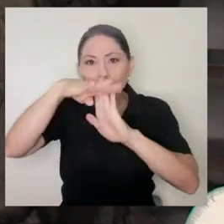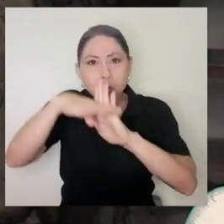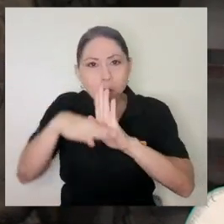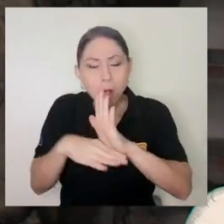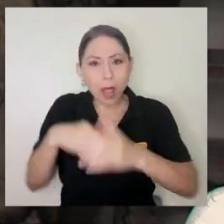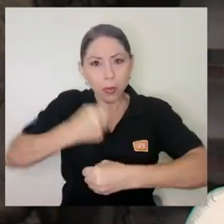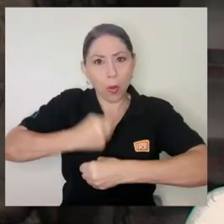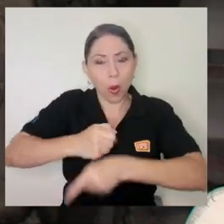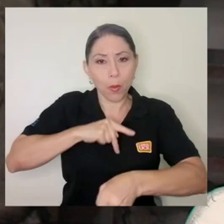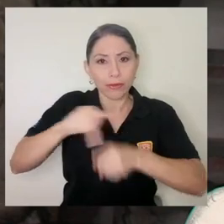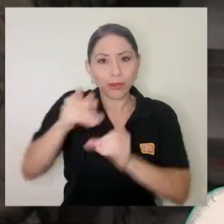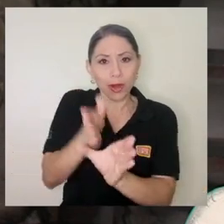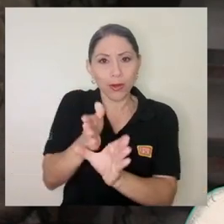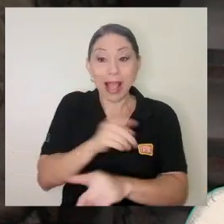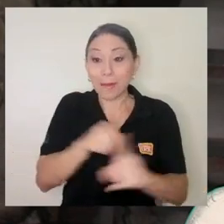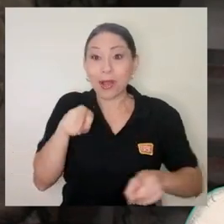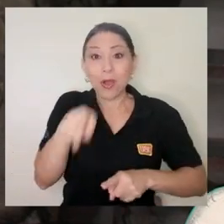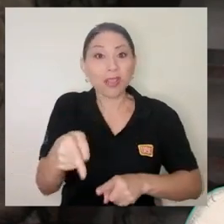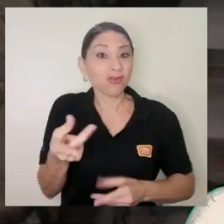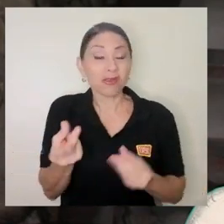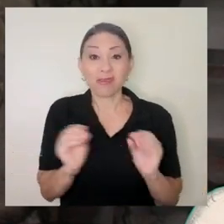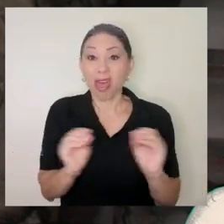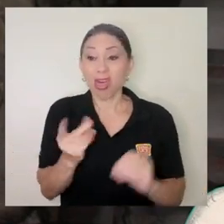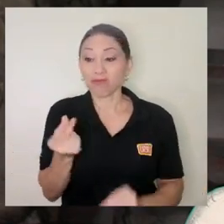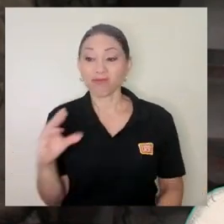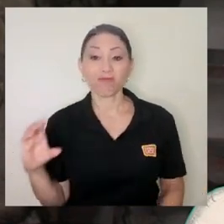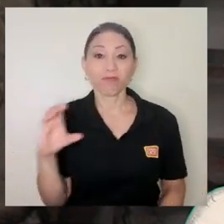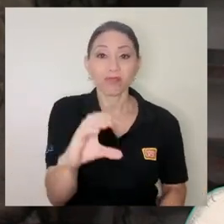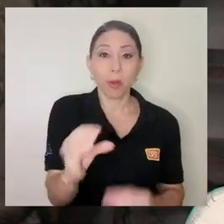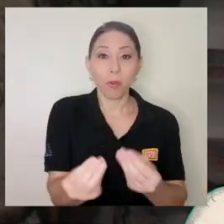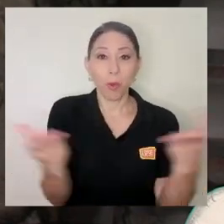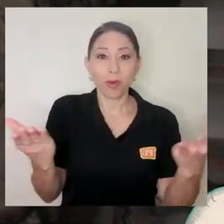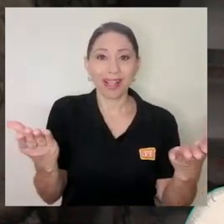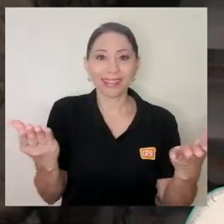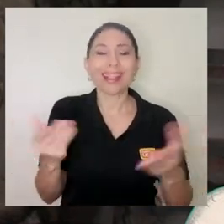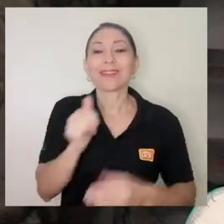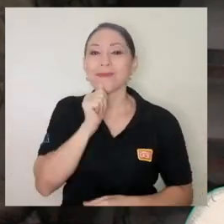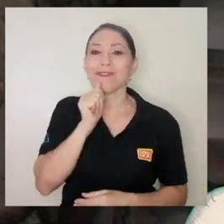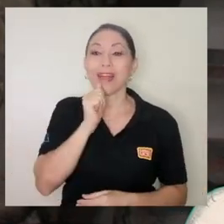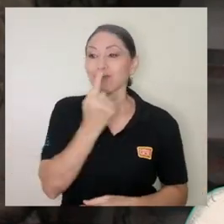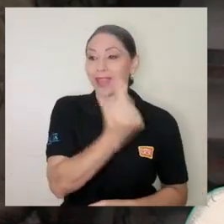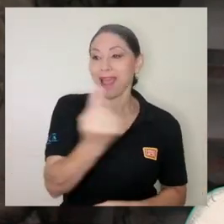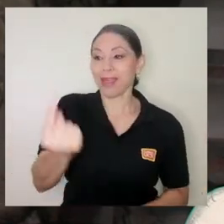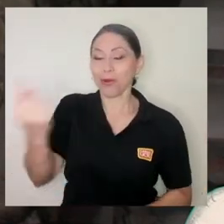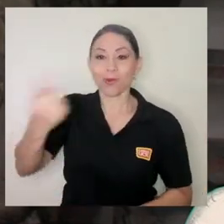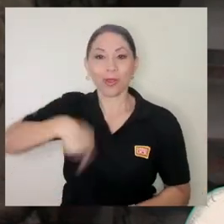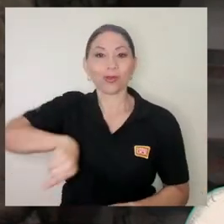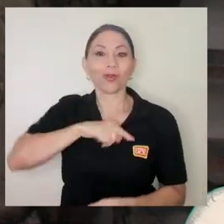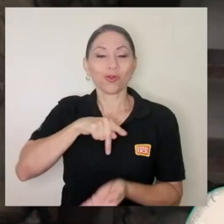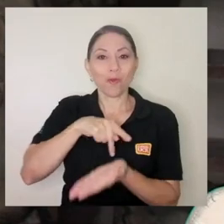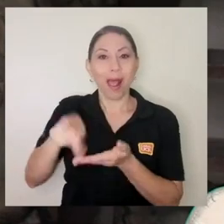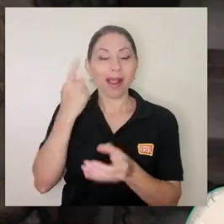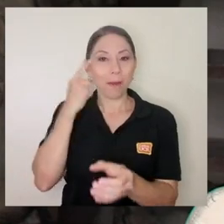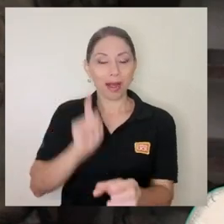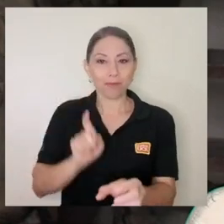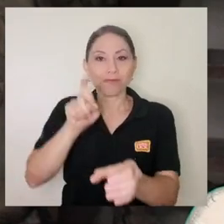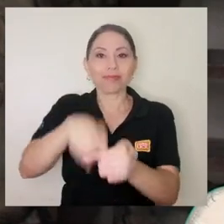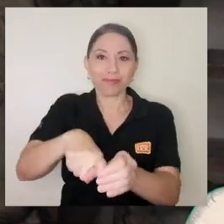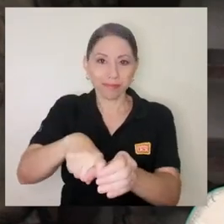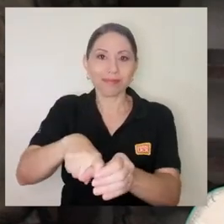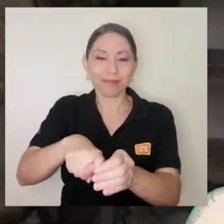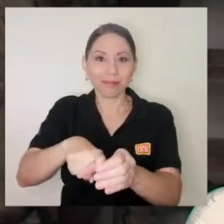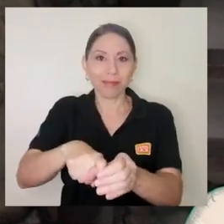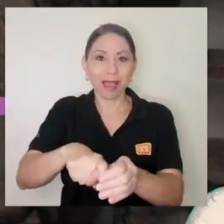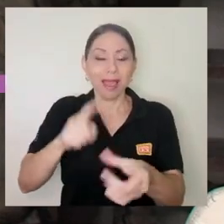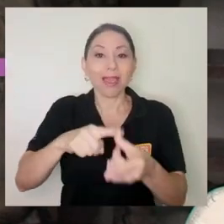ejercicio profesional, pero no tienen recursos públicos. recursos privados porque cada uno de nosotros paga la colegiatura para sostener la organización. Entonces